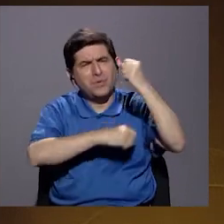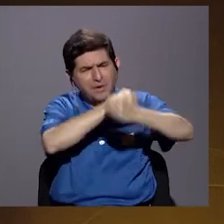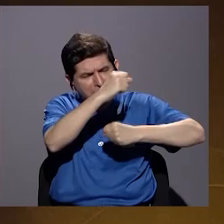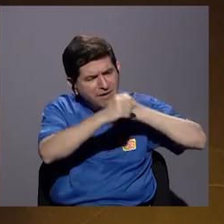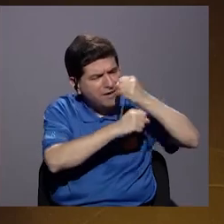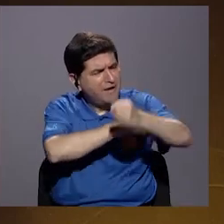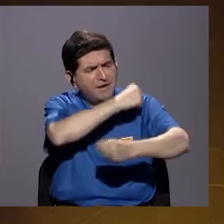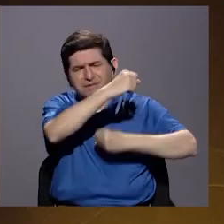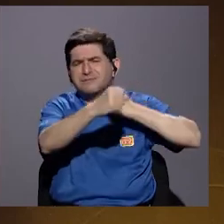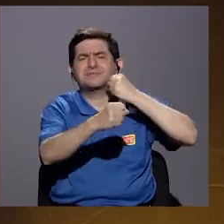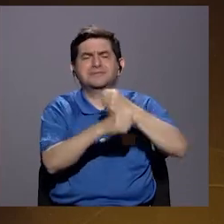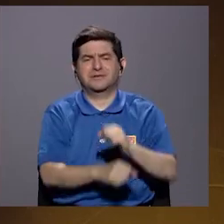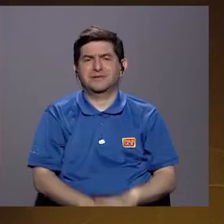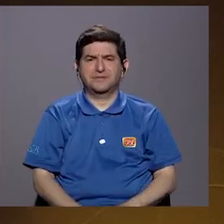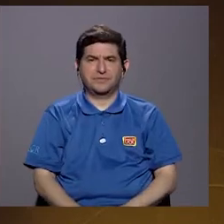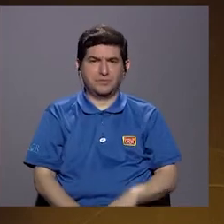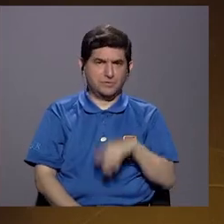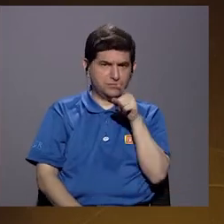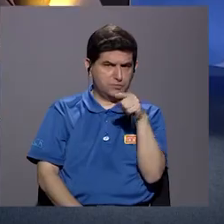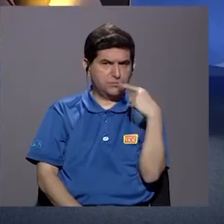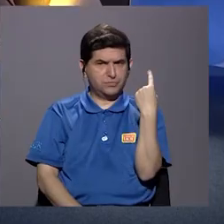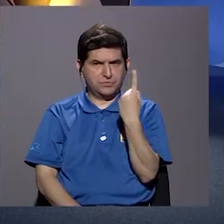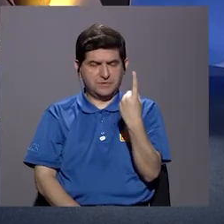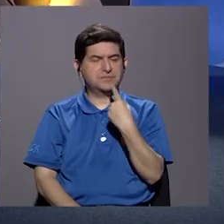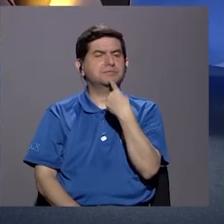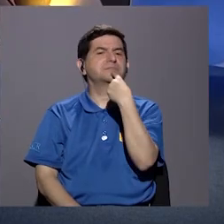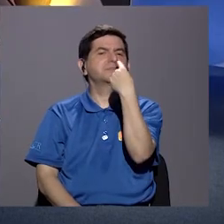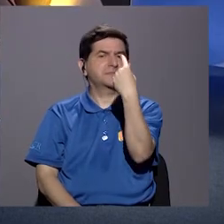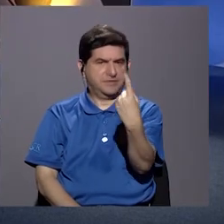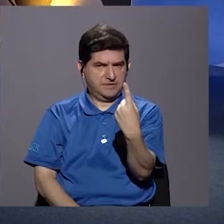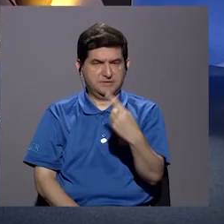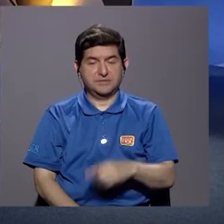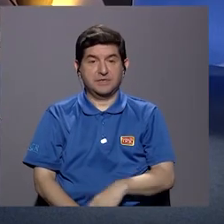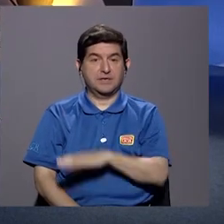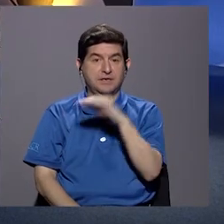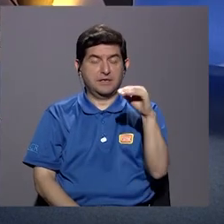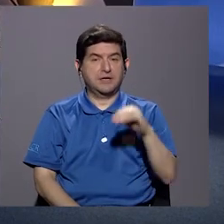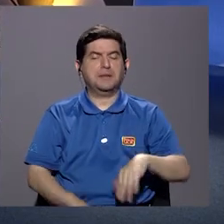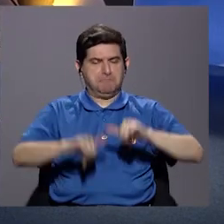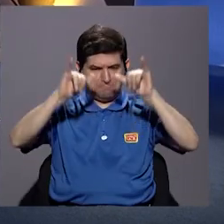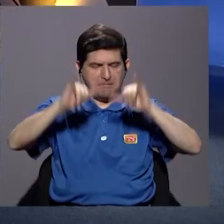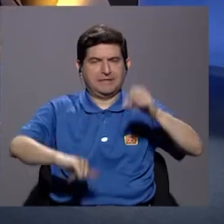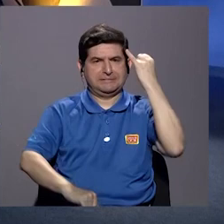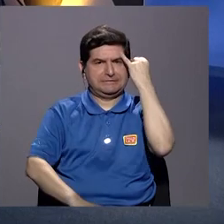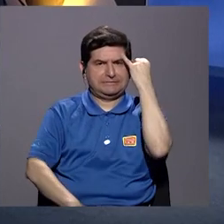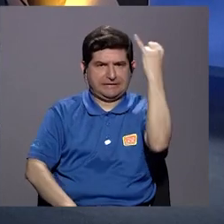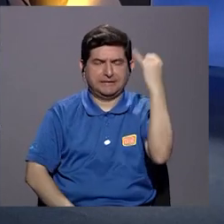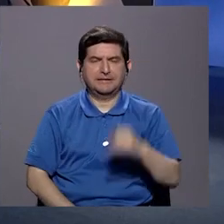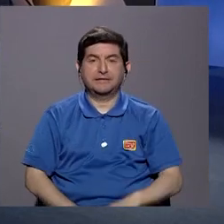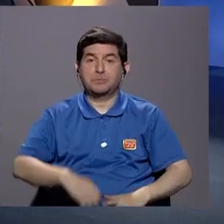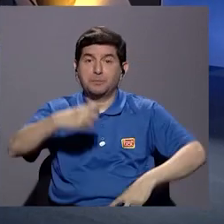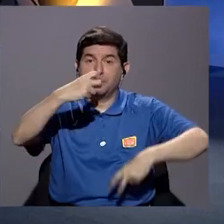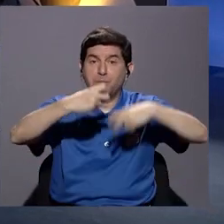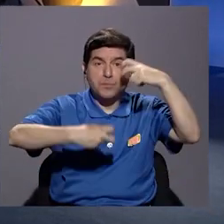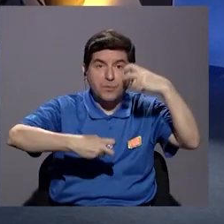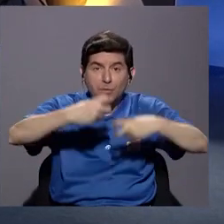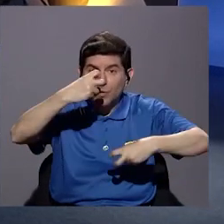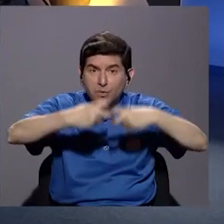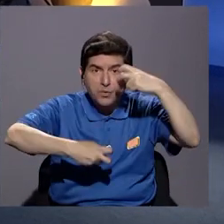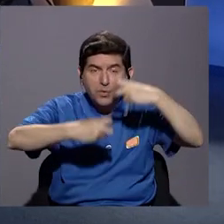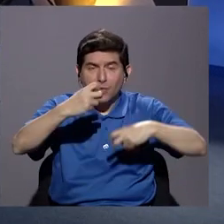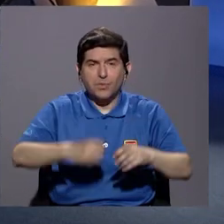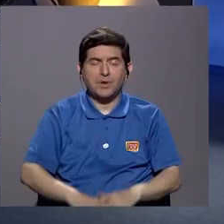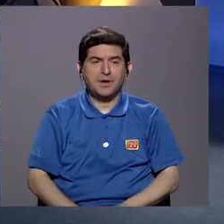varias décadas. Don Marco, usted siempre ha señalado y siempre ha sostenido que el problema